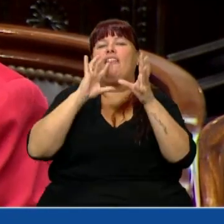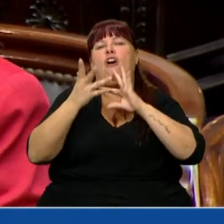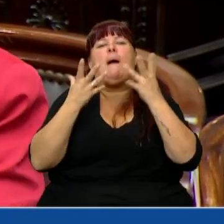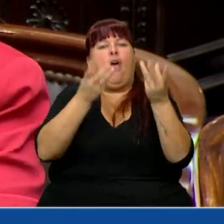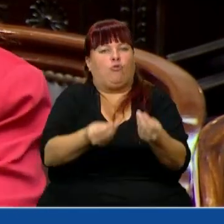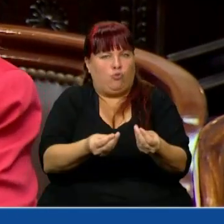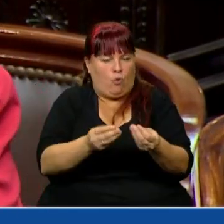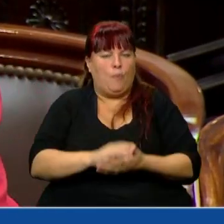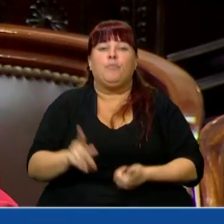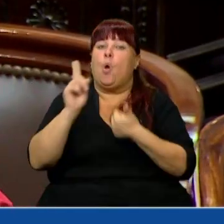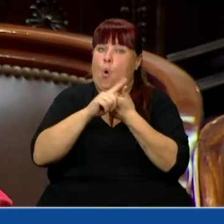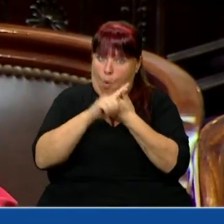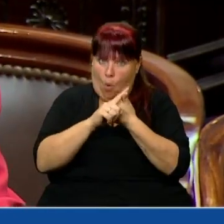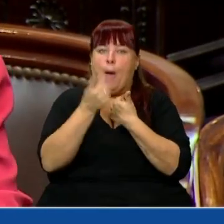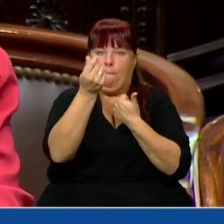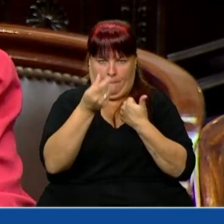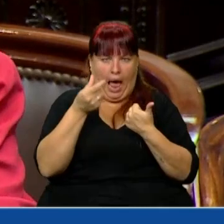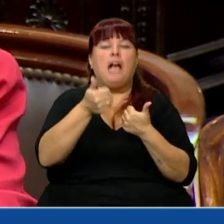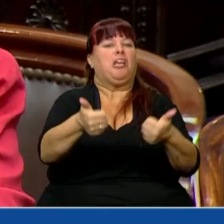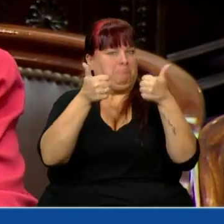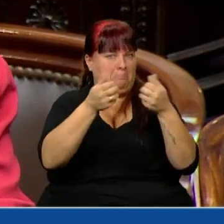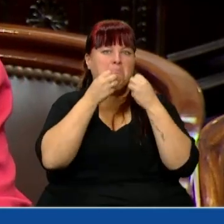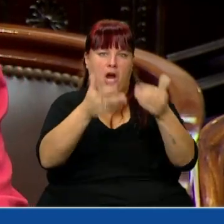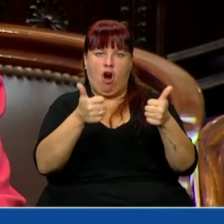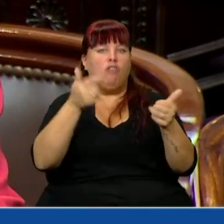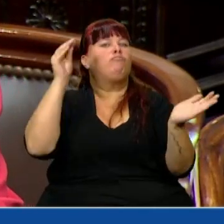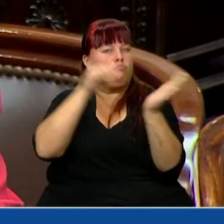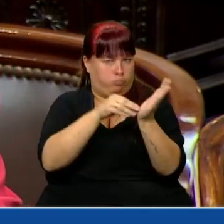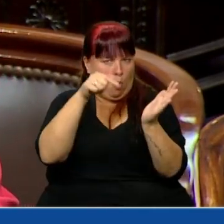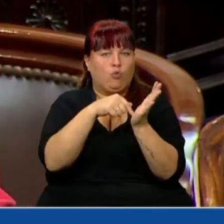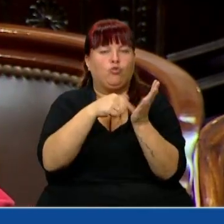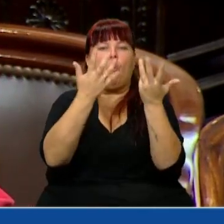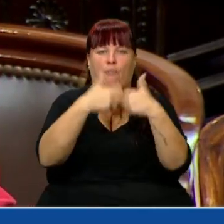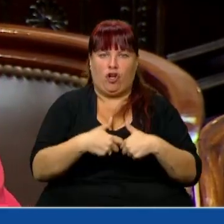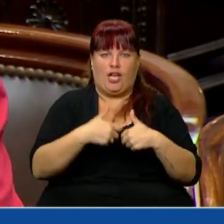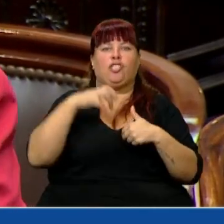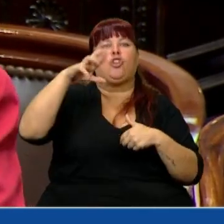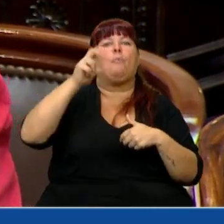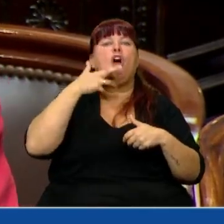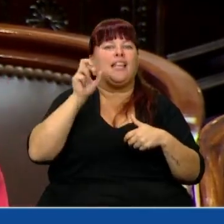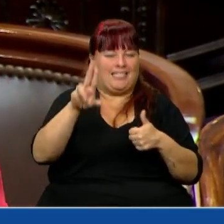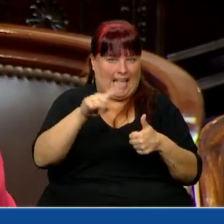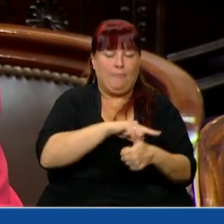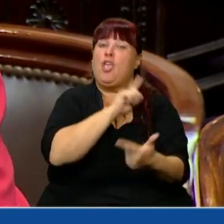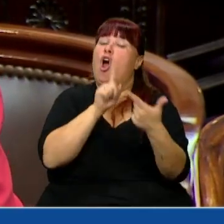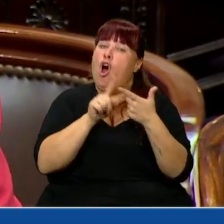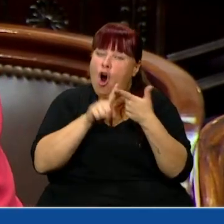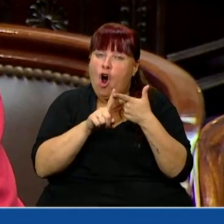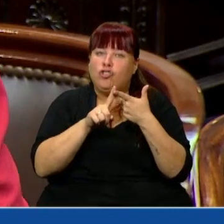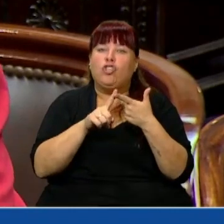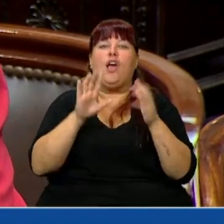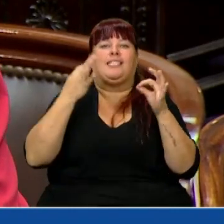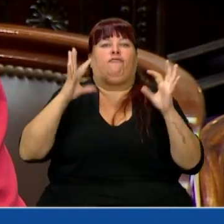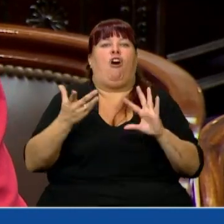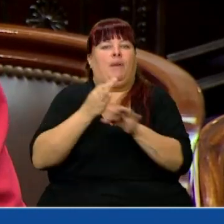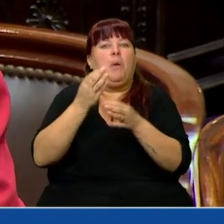acompañamiento. Uno es el económico, bienvenido, está contemplado en el proyecto Progresar. El otro es el